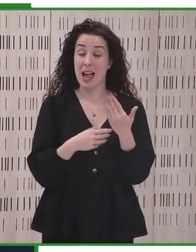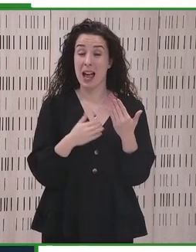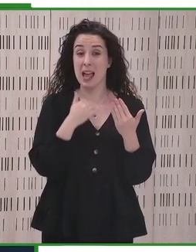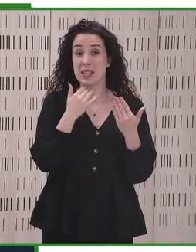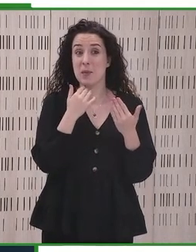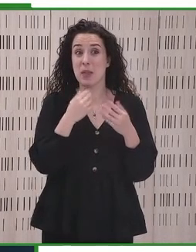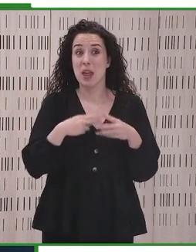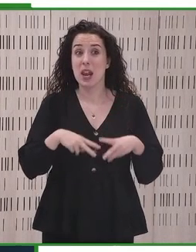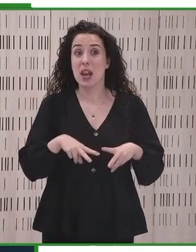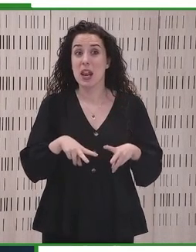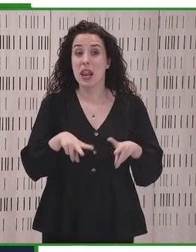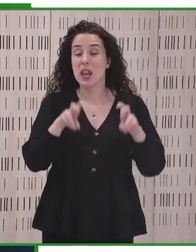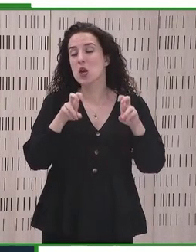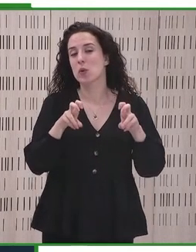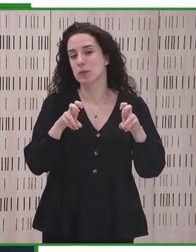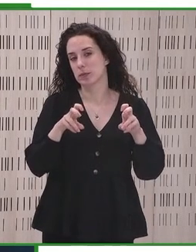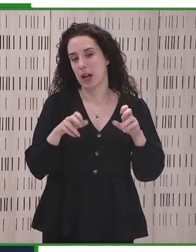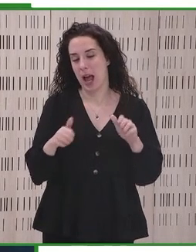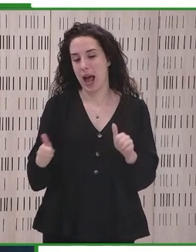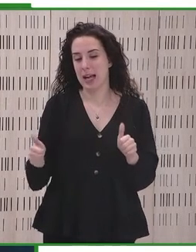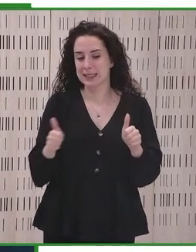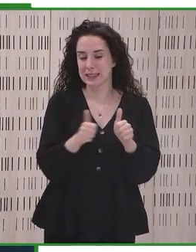se verá minimizada.